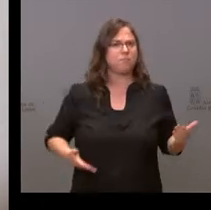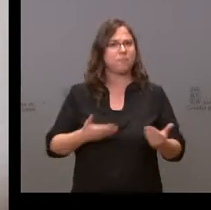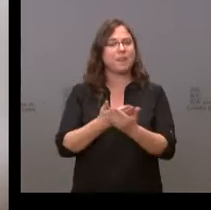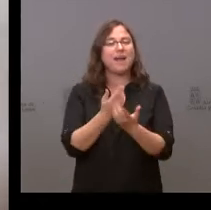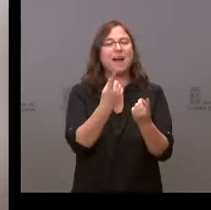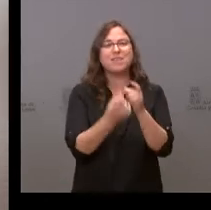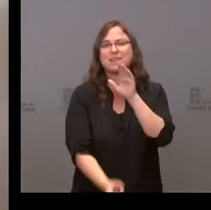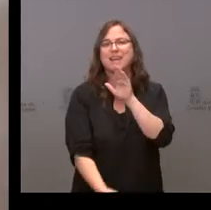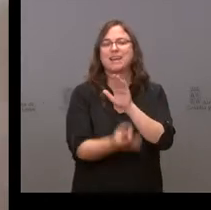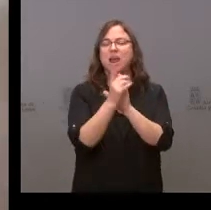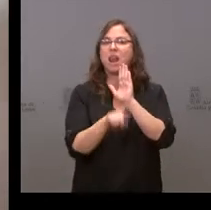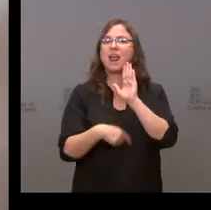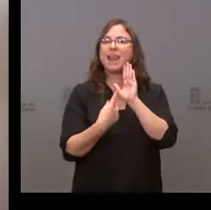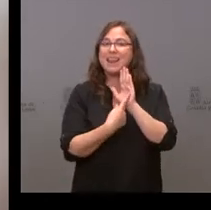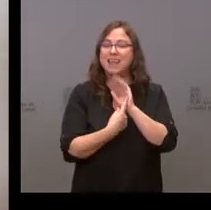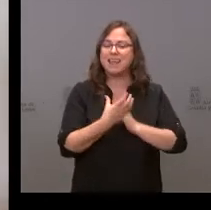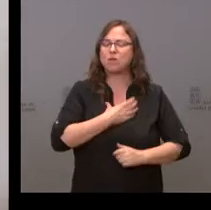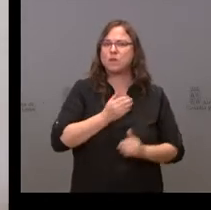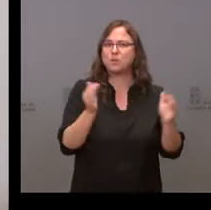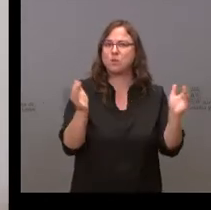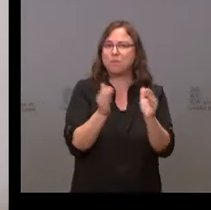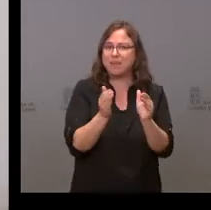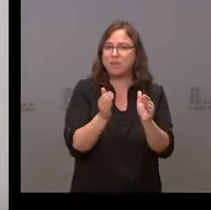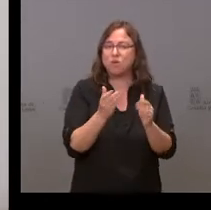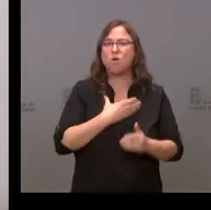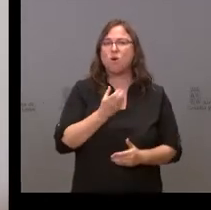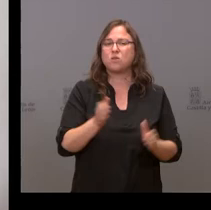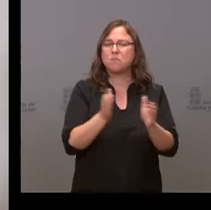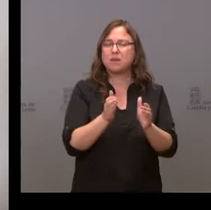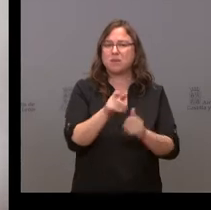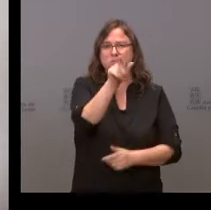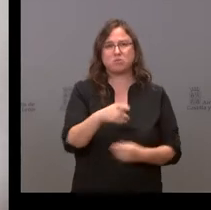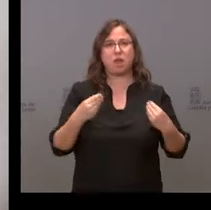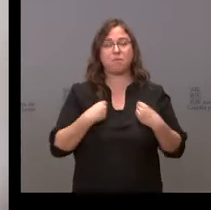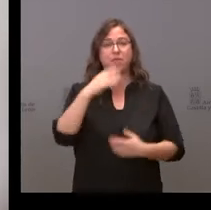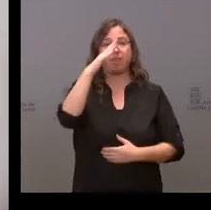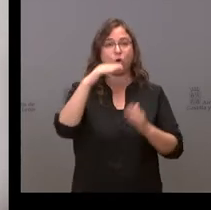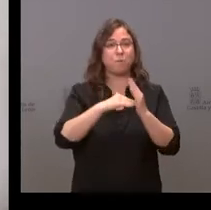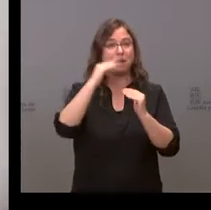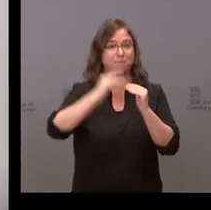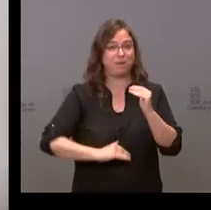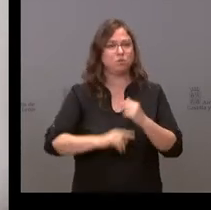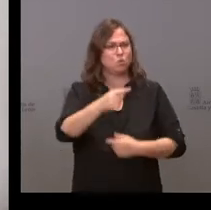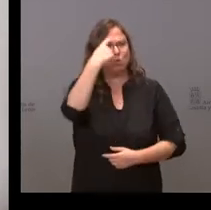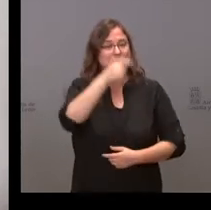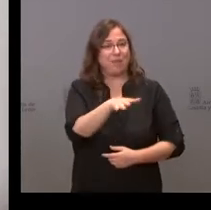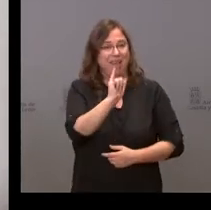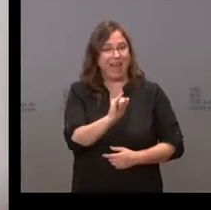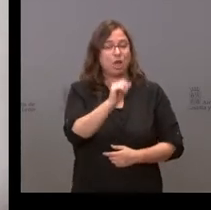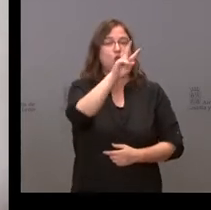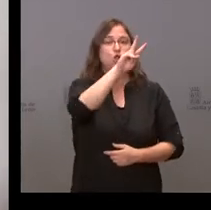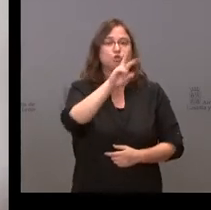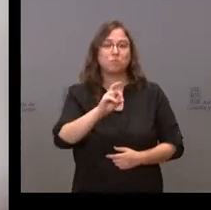ley de pequeños municipios de menos de 5.000 habitantes. En Castilla y León saben ustedes que de los 2.248